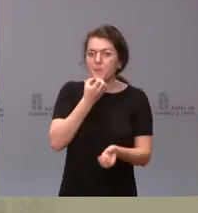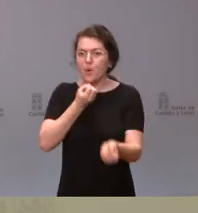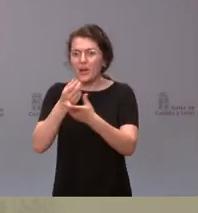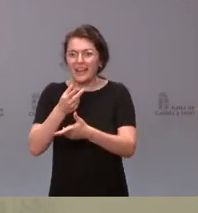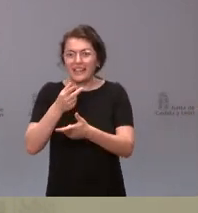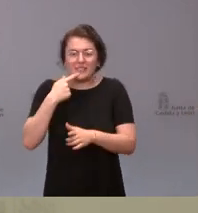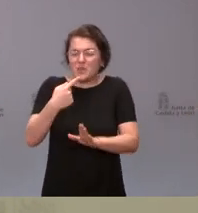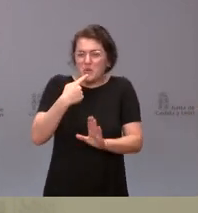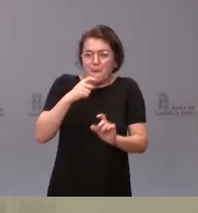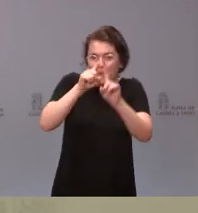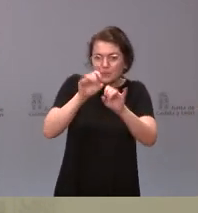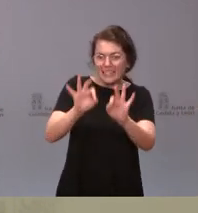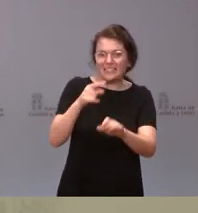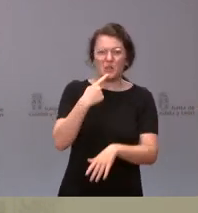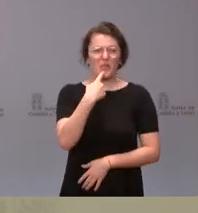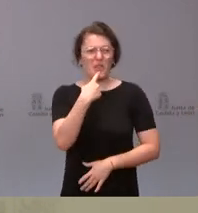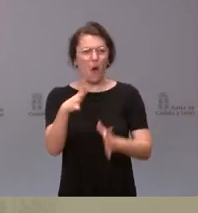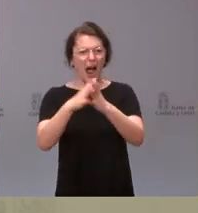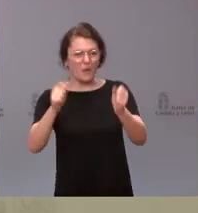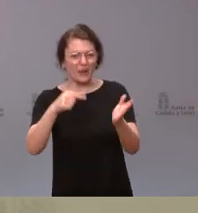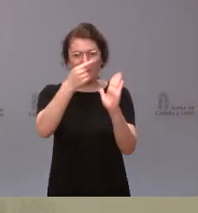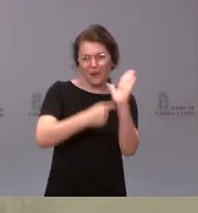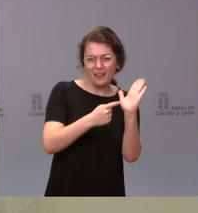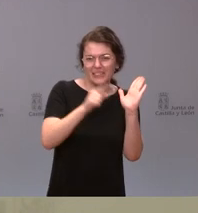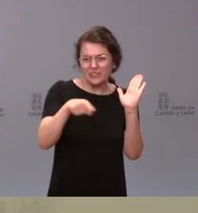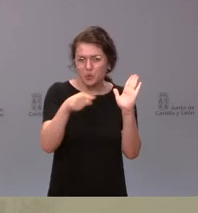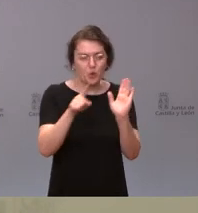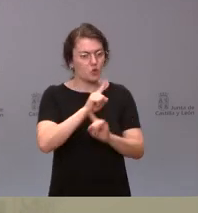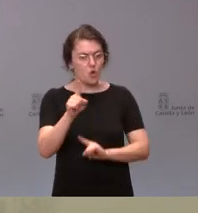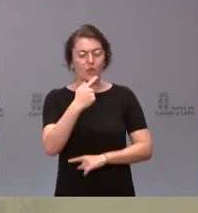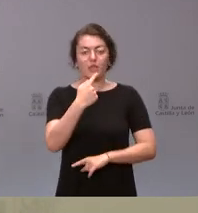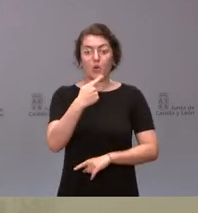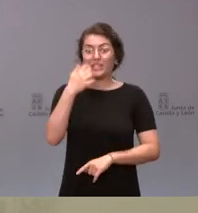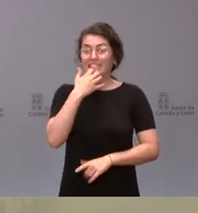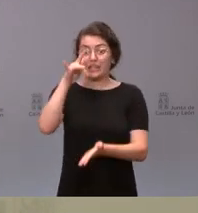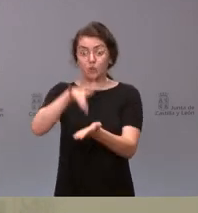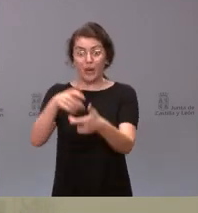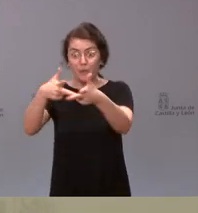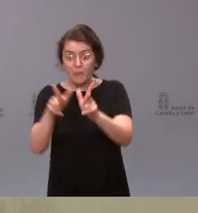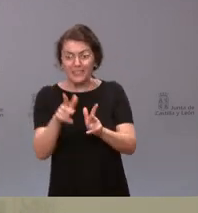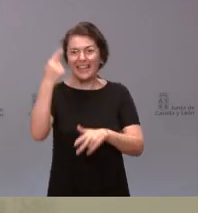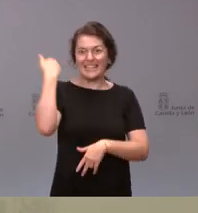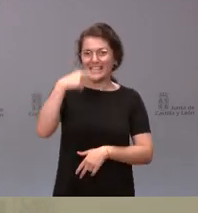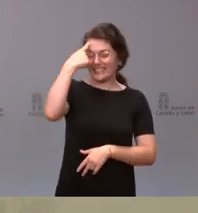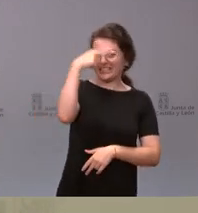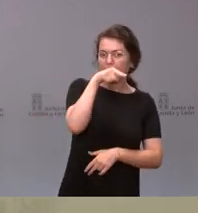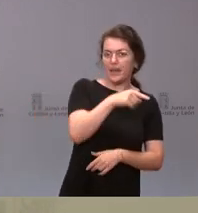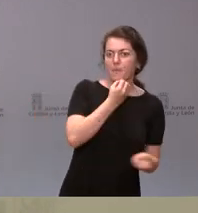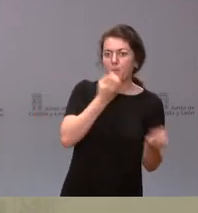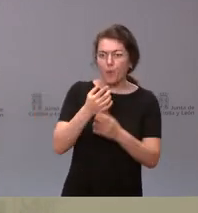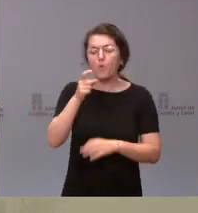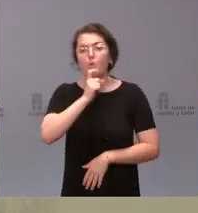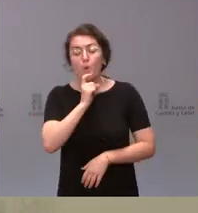pregunta. Yo no le he preguntado si en el acuerdo viene o no viene. Le estoy preguntando si en ese momento ustedes sabían que esto se iba a comunicar así. Porque ni